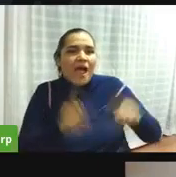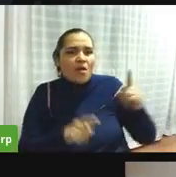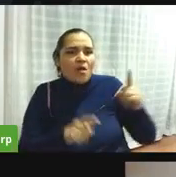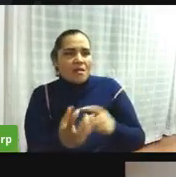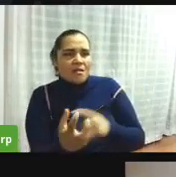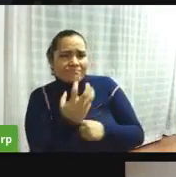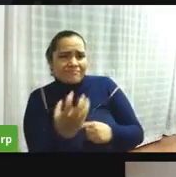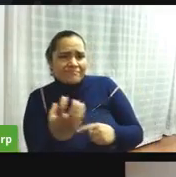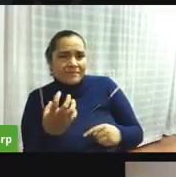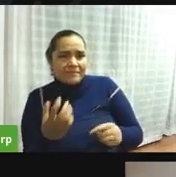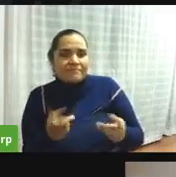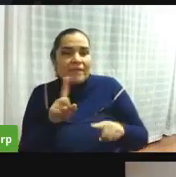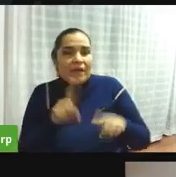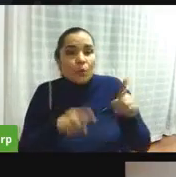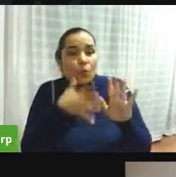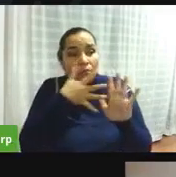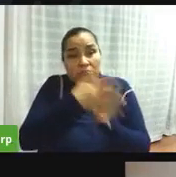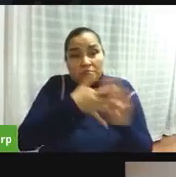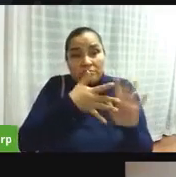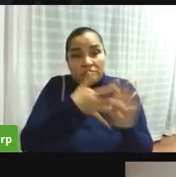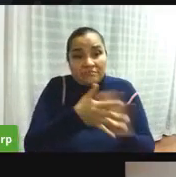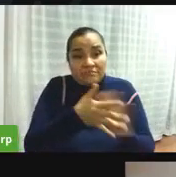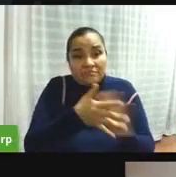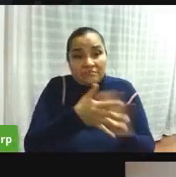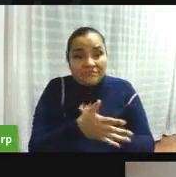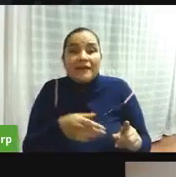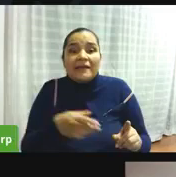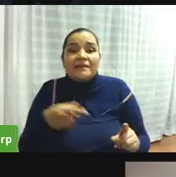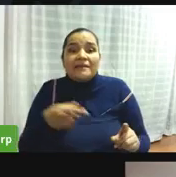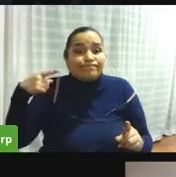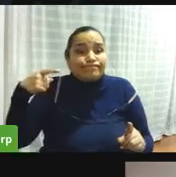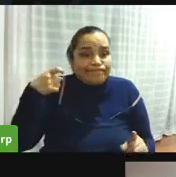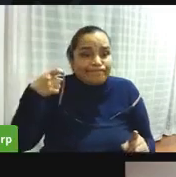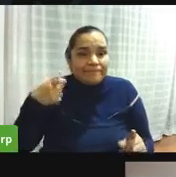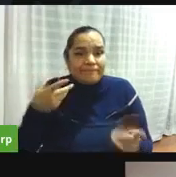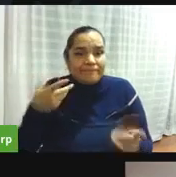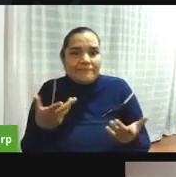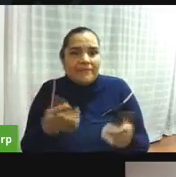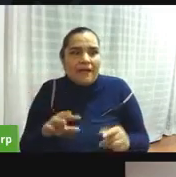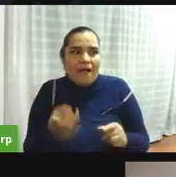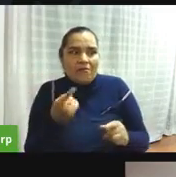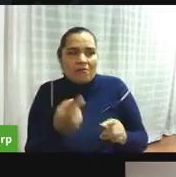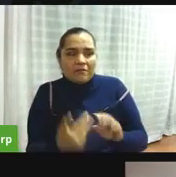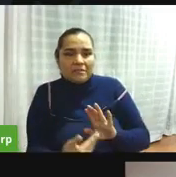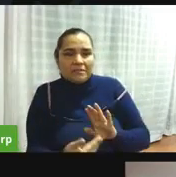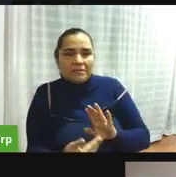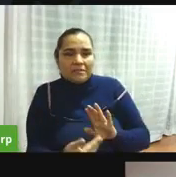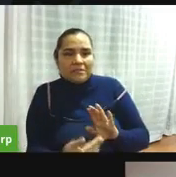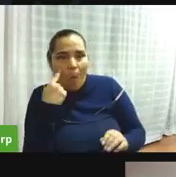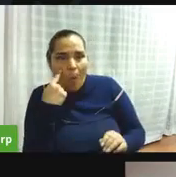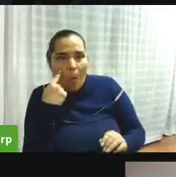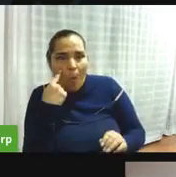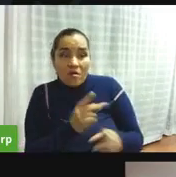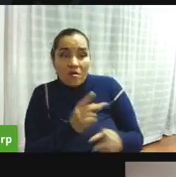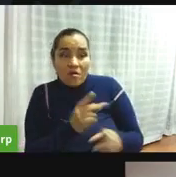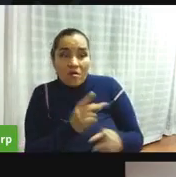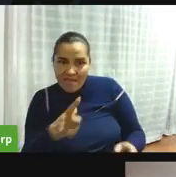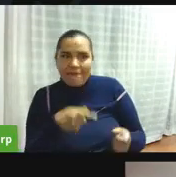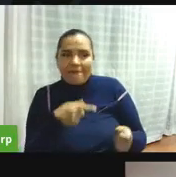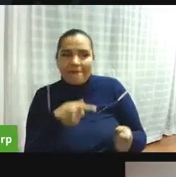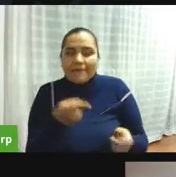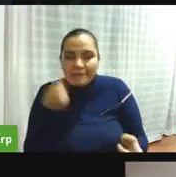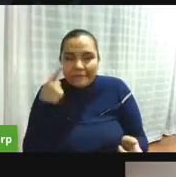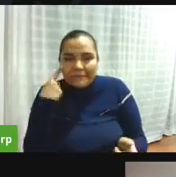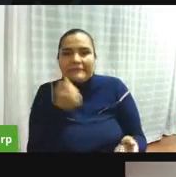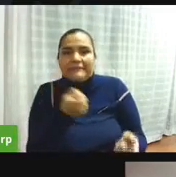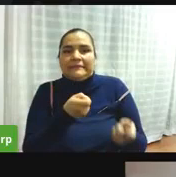se pongan en riesgo porque no pueden participar porque son presión de los tierreros de las ollas de microtráfico vamos a proteger